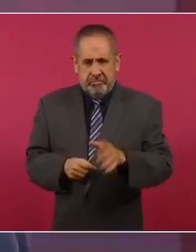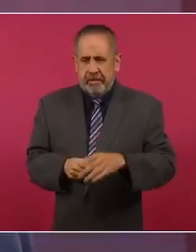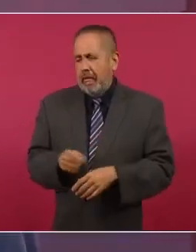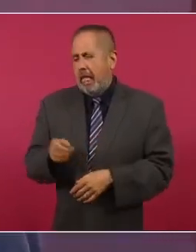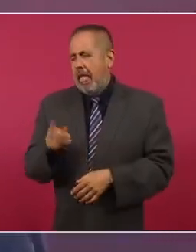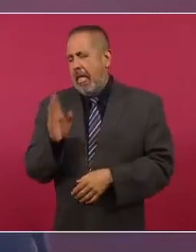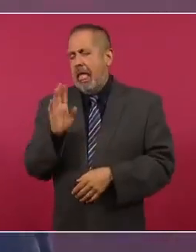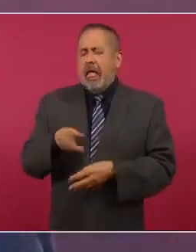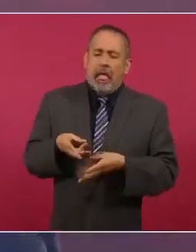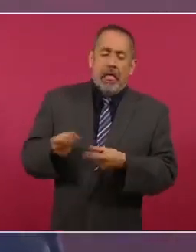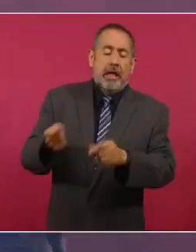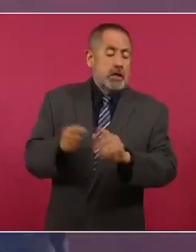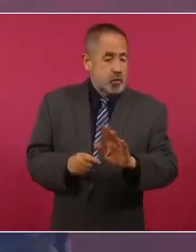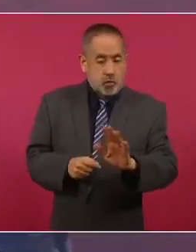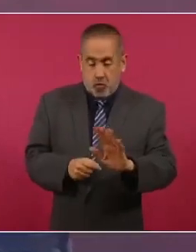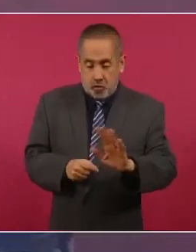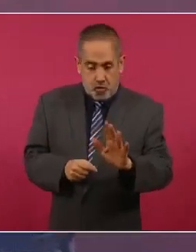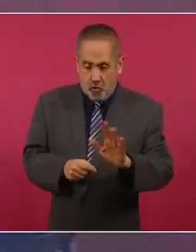superfluos.